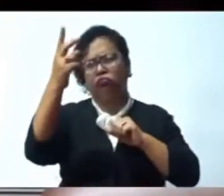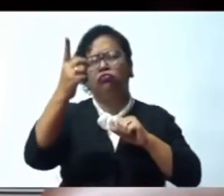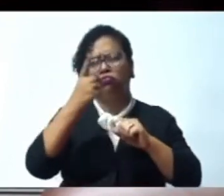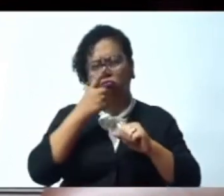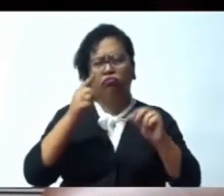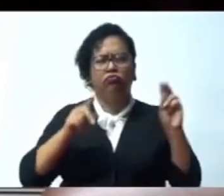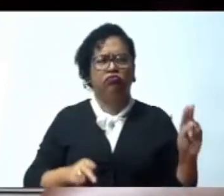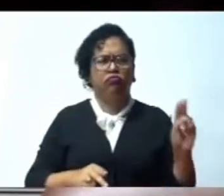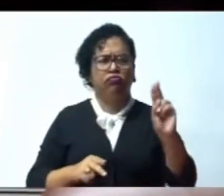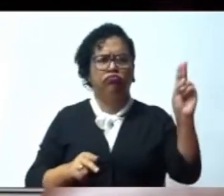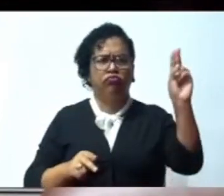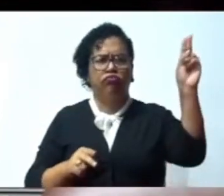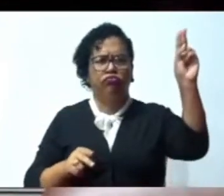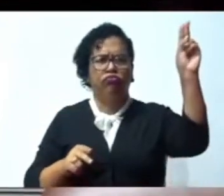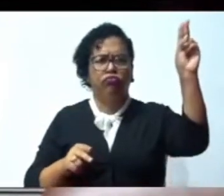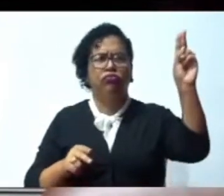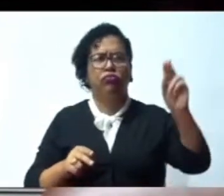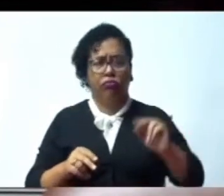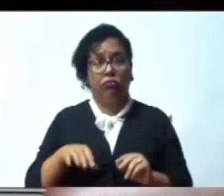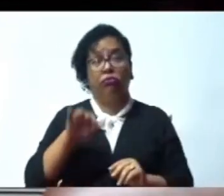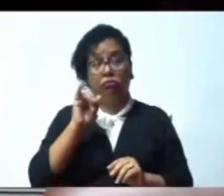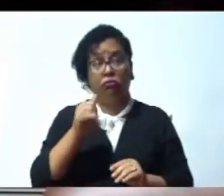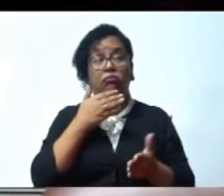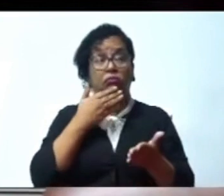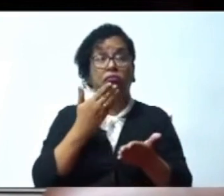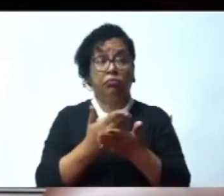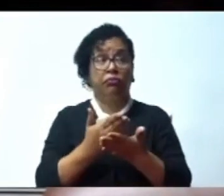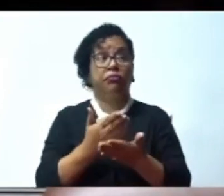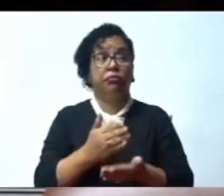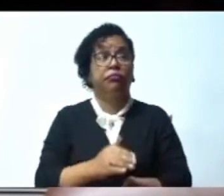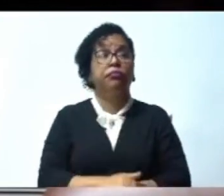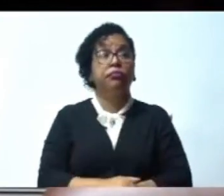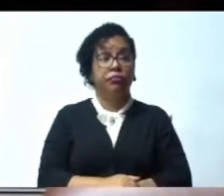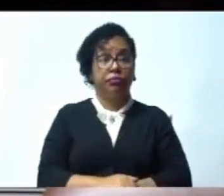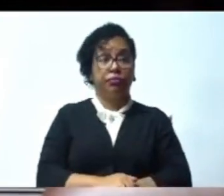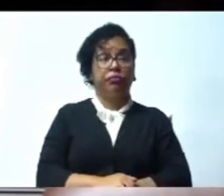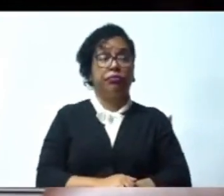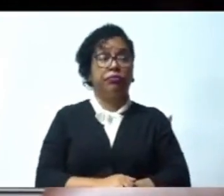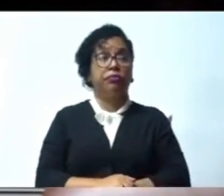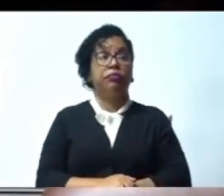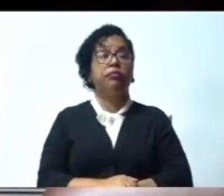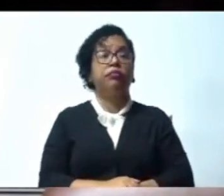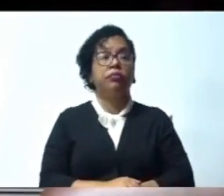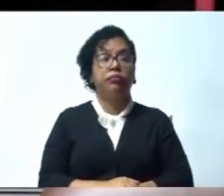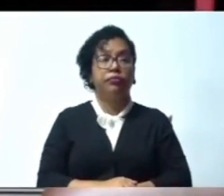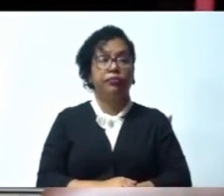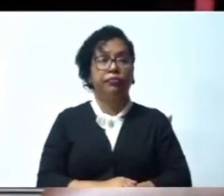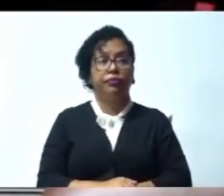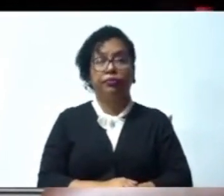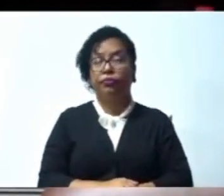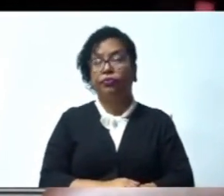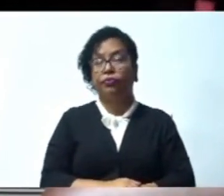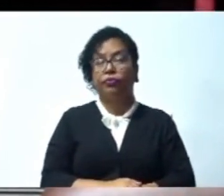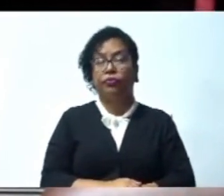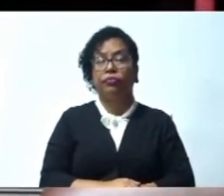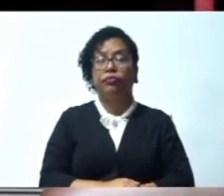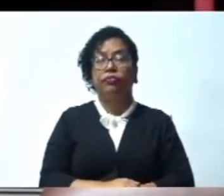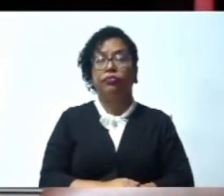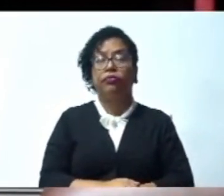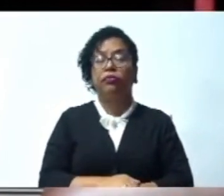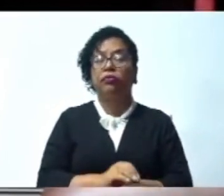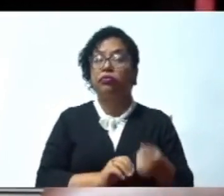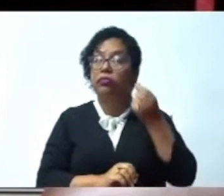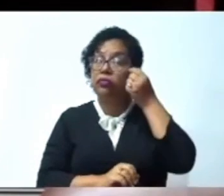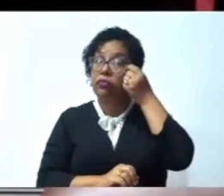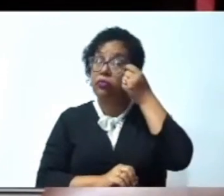materia de convenio de aeronaves y aeronáticas, y que también está inscrito